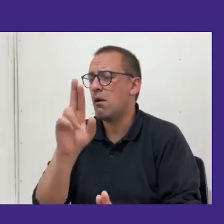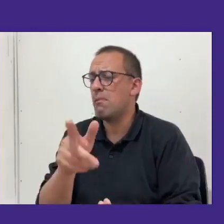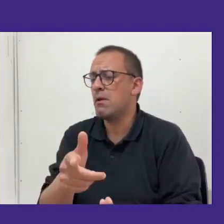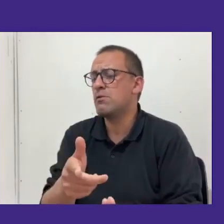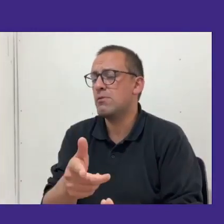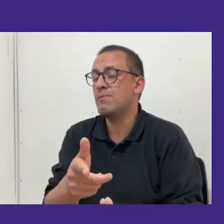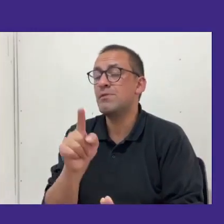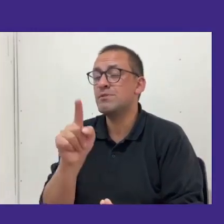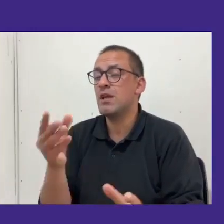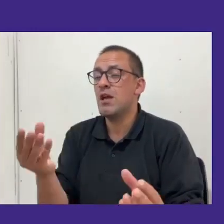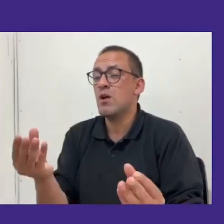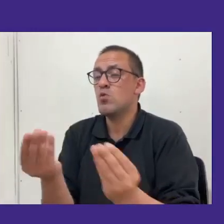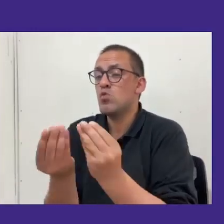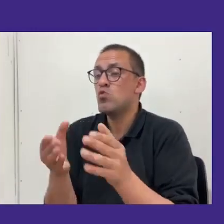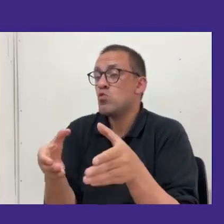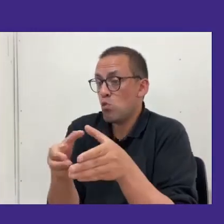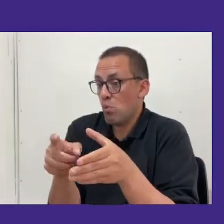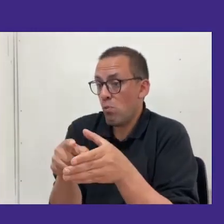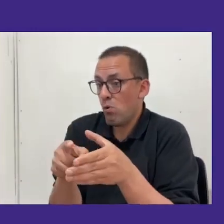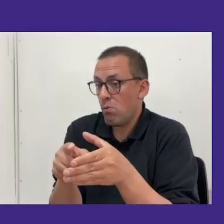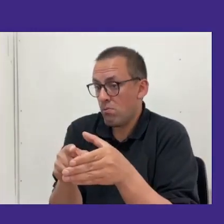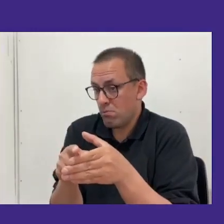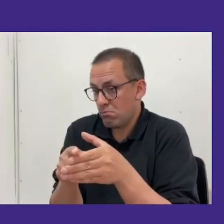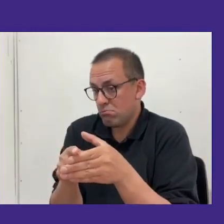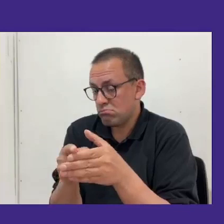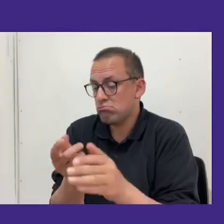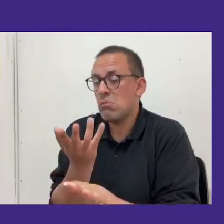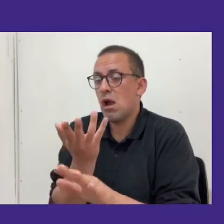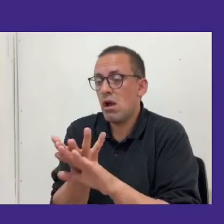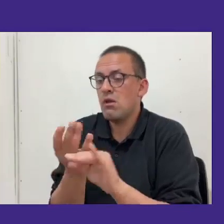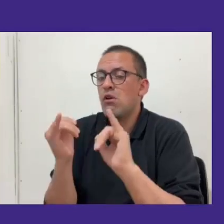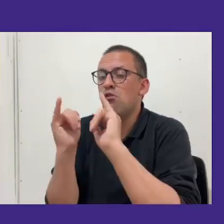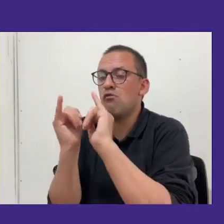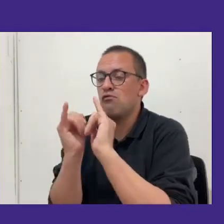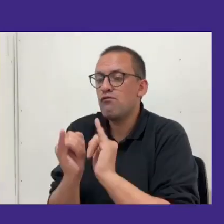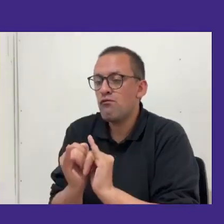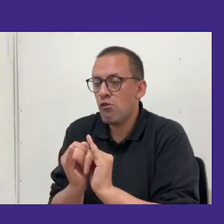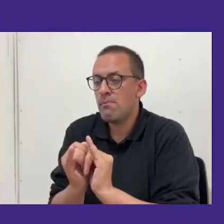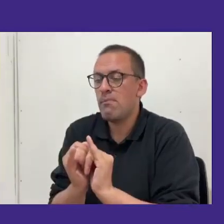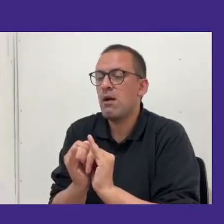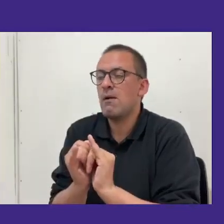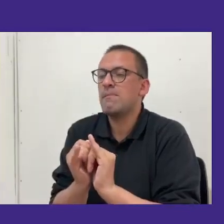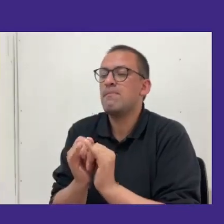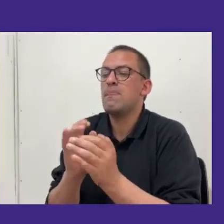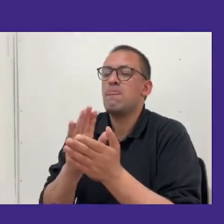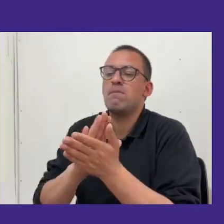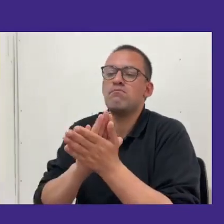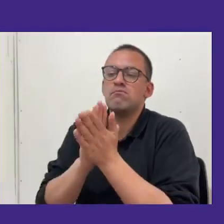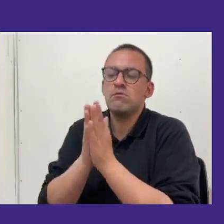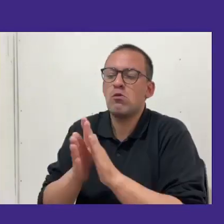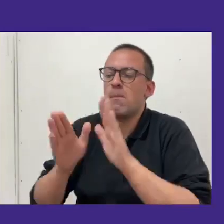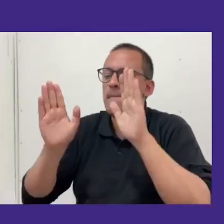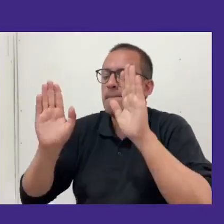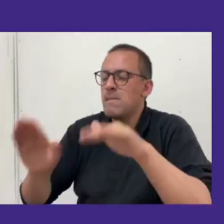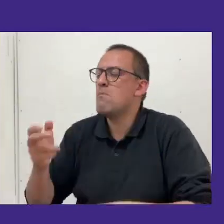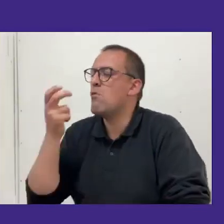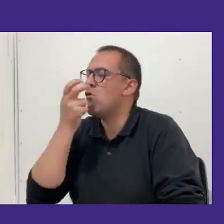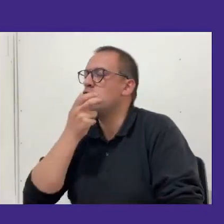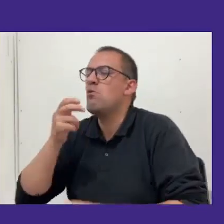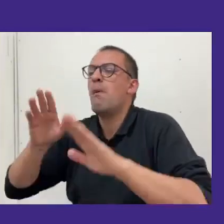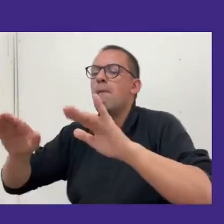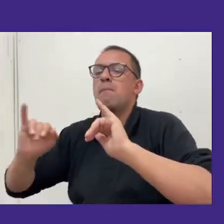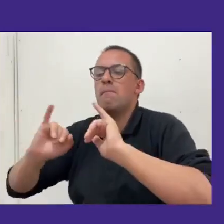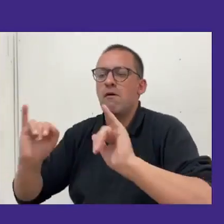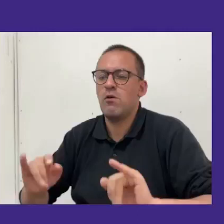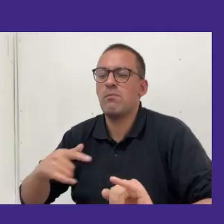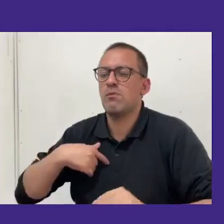a este grupo debería existir una forma en donde todos funcionemos en el mismo idioma. Por eso